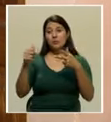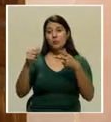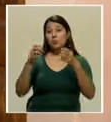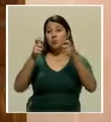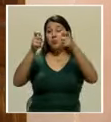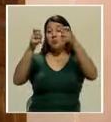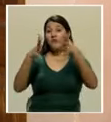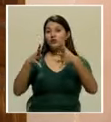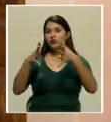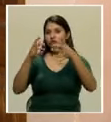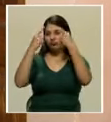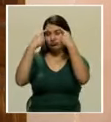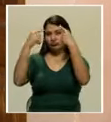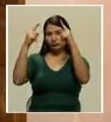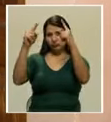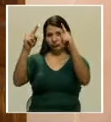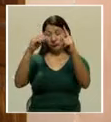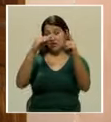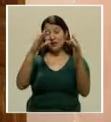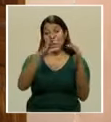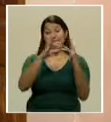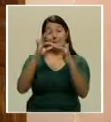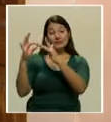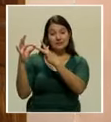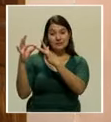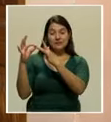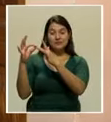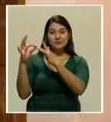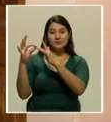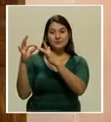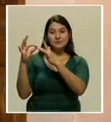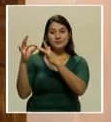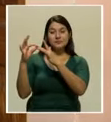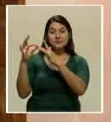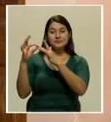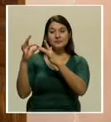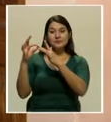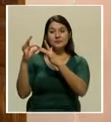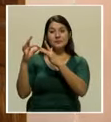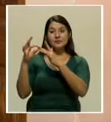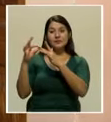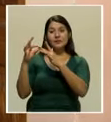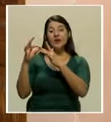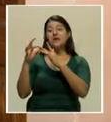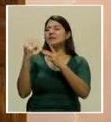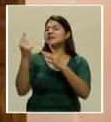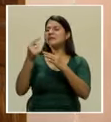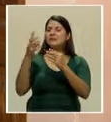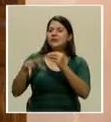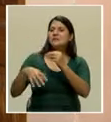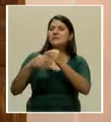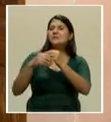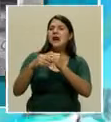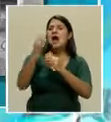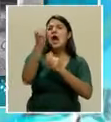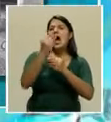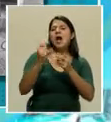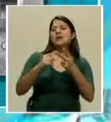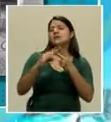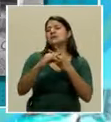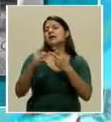especiales que incorporaban el arte y la libertad en las